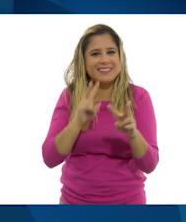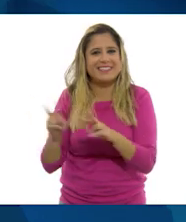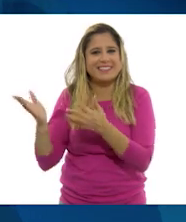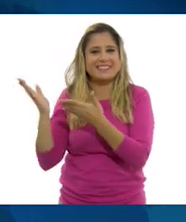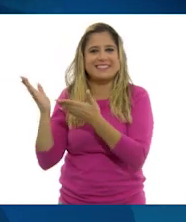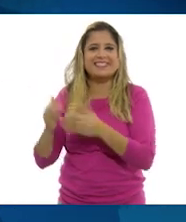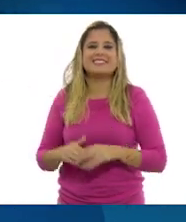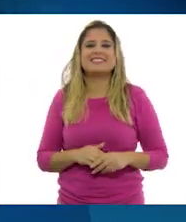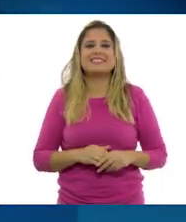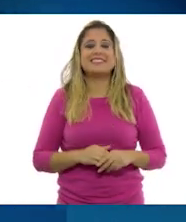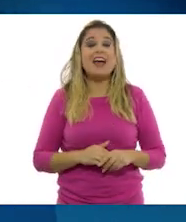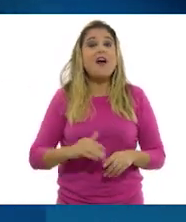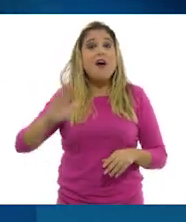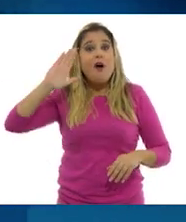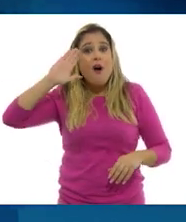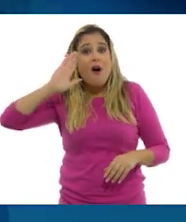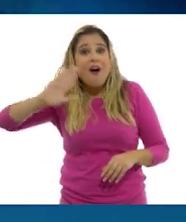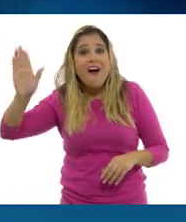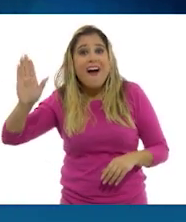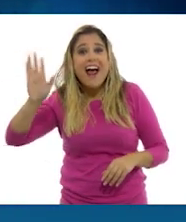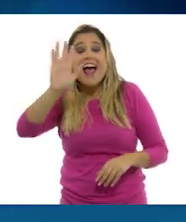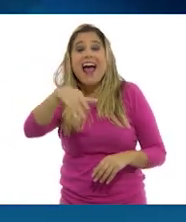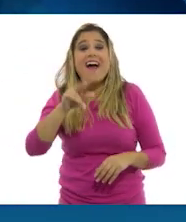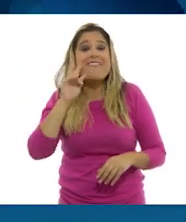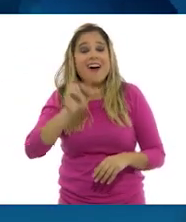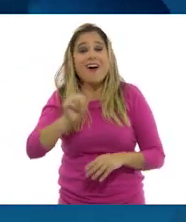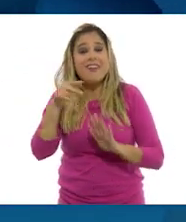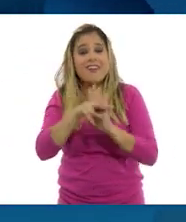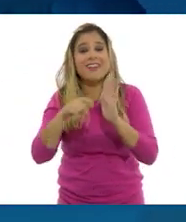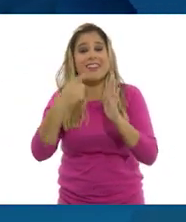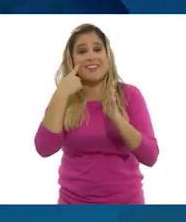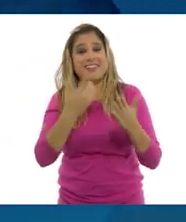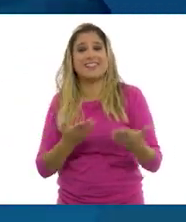¡Hola! Vamos a ver el siguiente video.